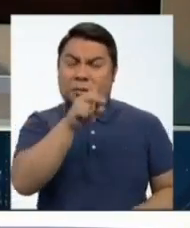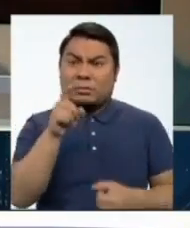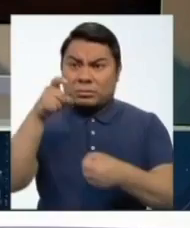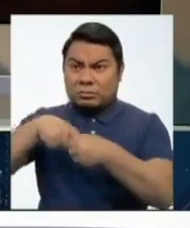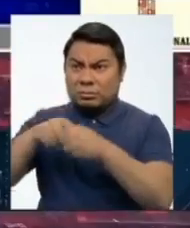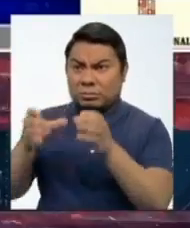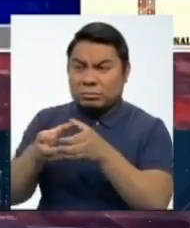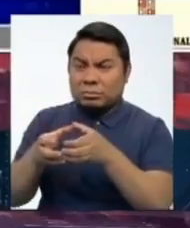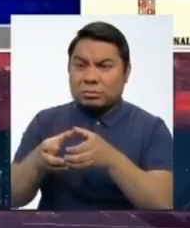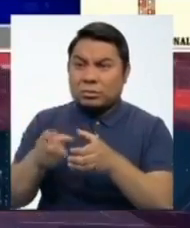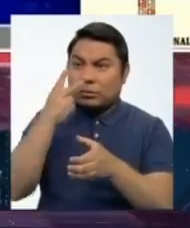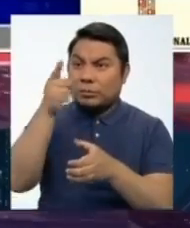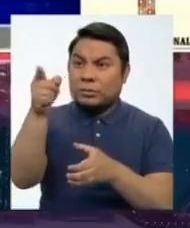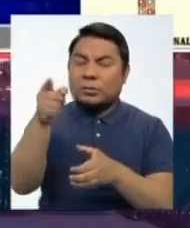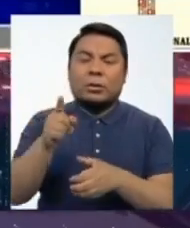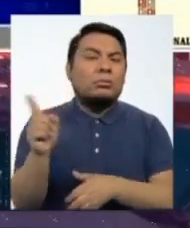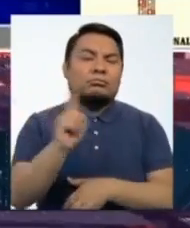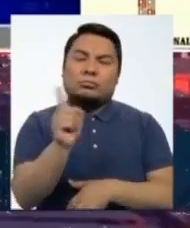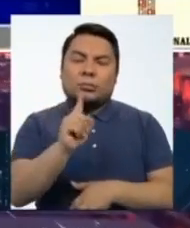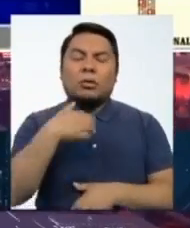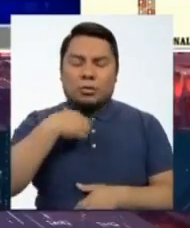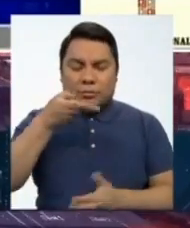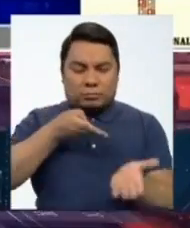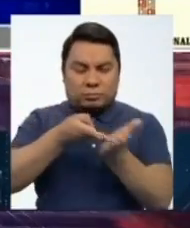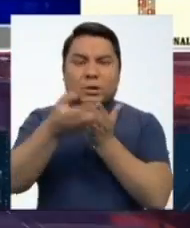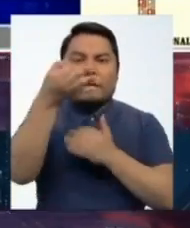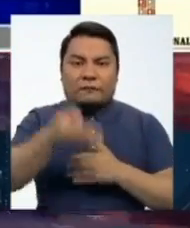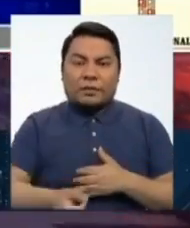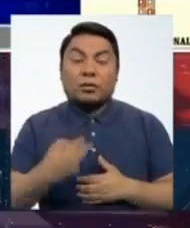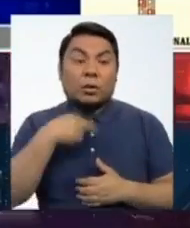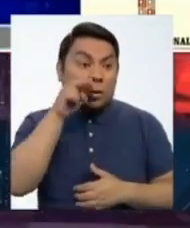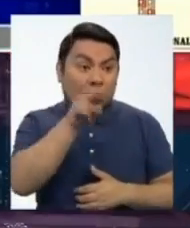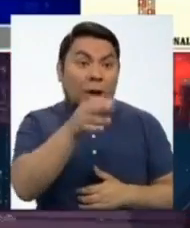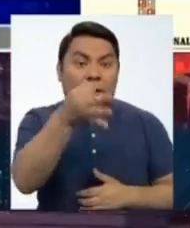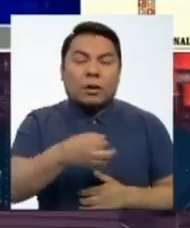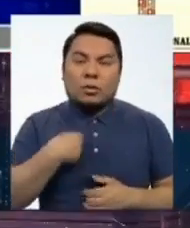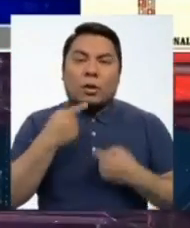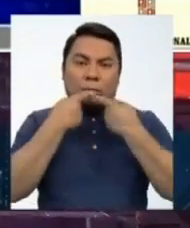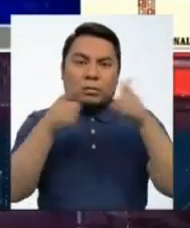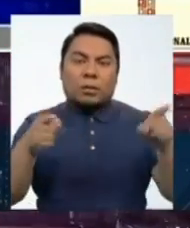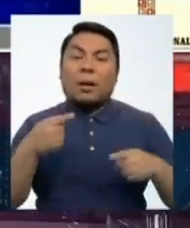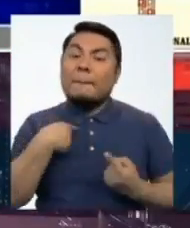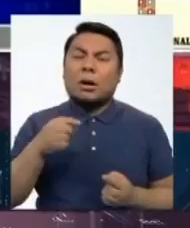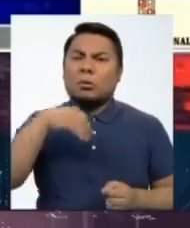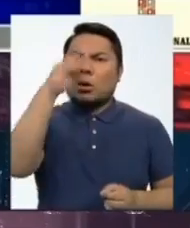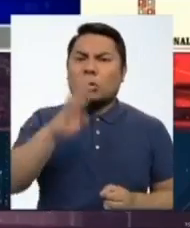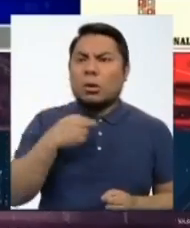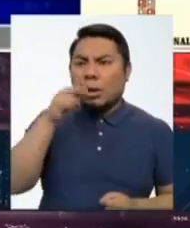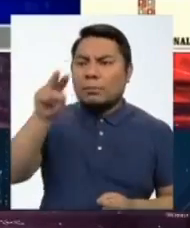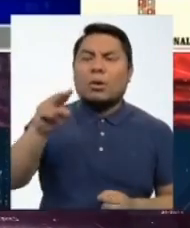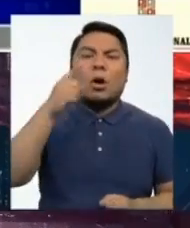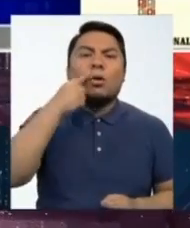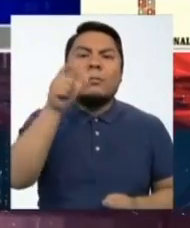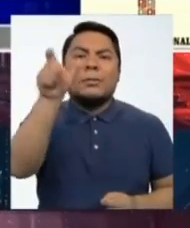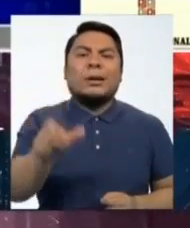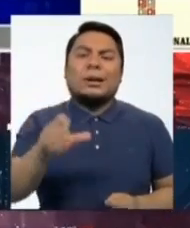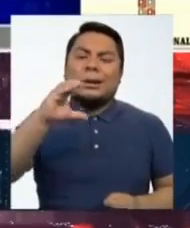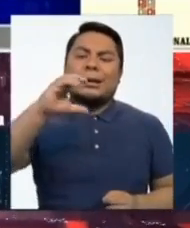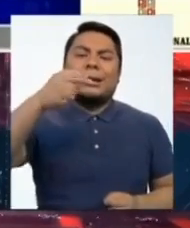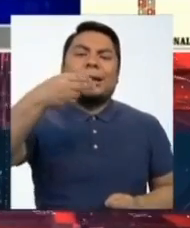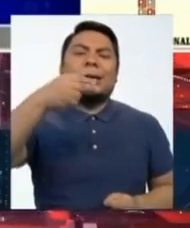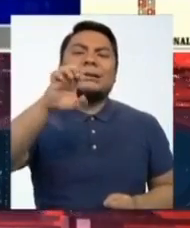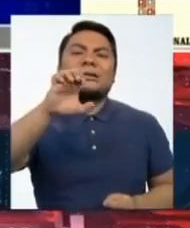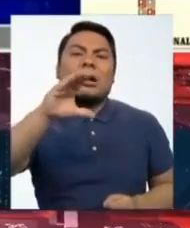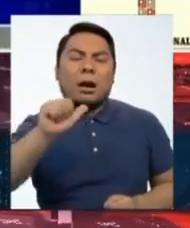No, la verdad que no. Siempre me gusta ser objetiva y hablar lo que mis ojos ven y lo que yo puedo señalar de acuerdo a mi vocación